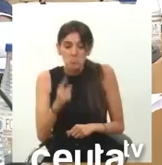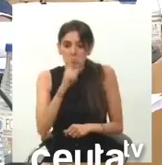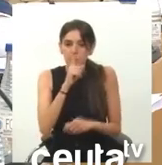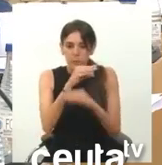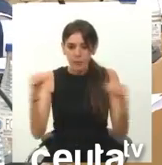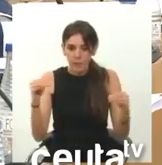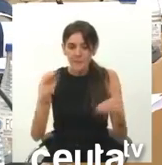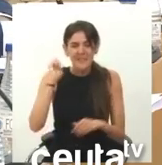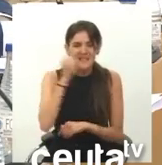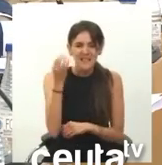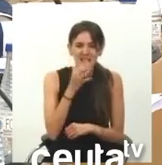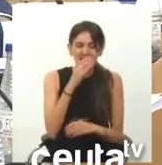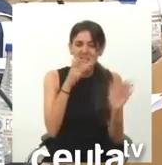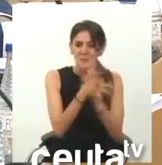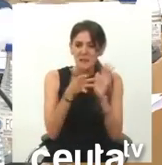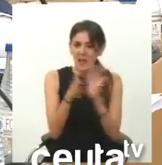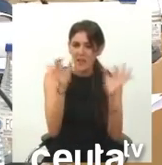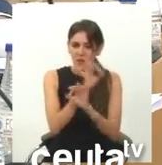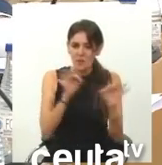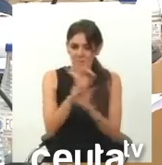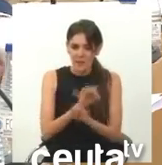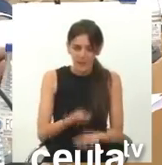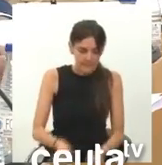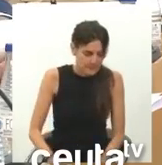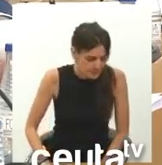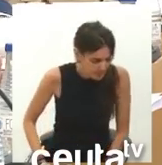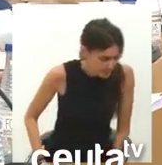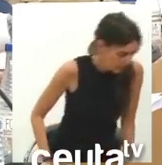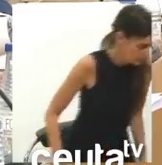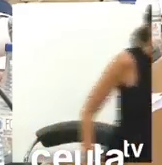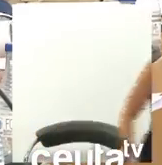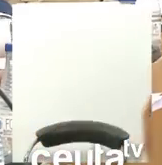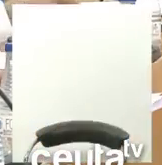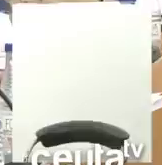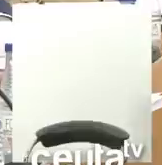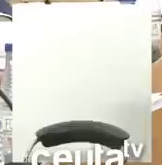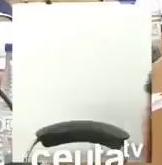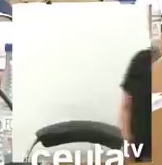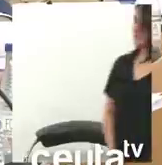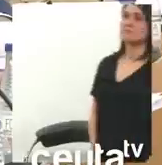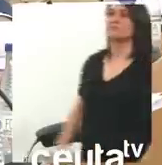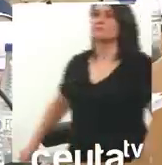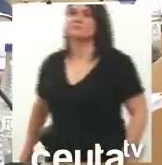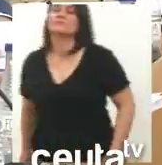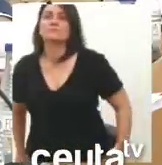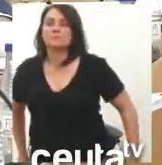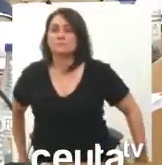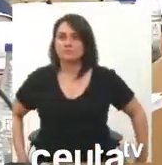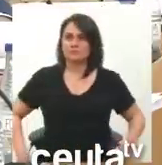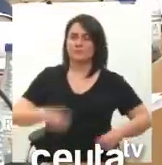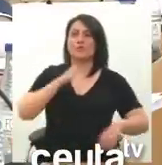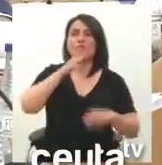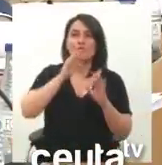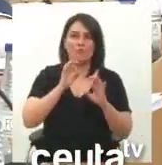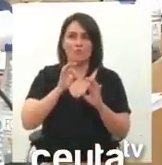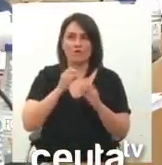Se quejan de que no les dan explicaciones. Y por eso no apoyan a Sánchez, aunque el presidente Vivas, don Juan Vivas